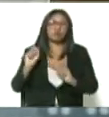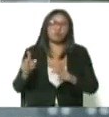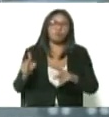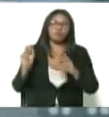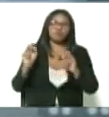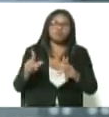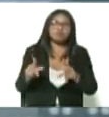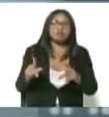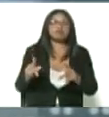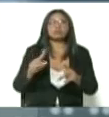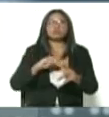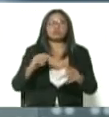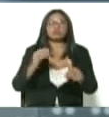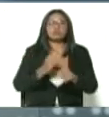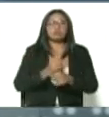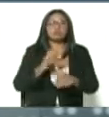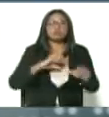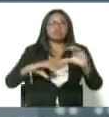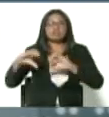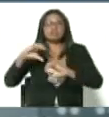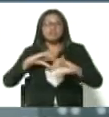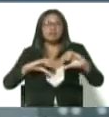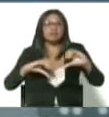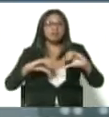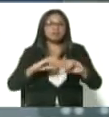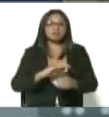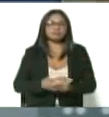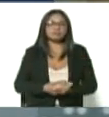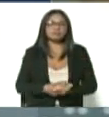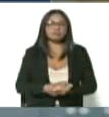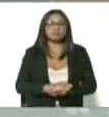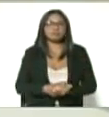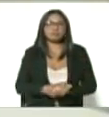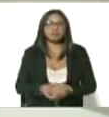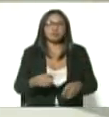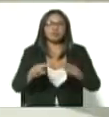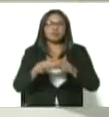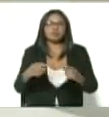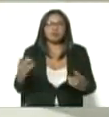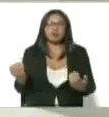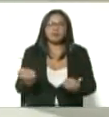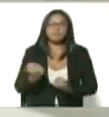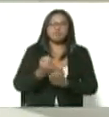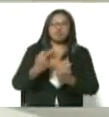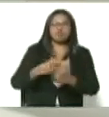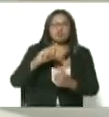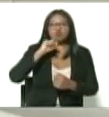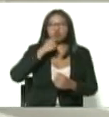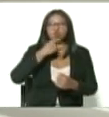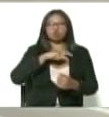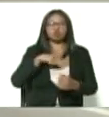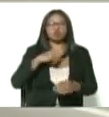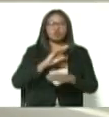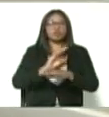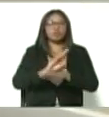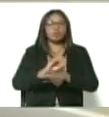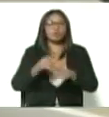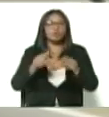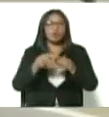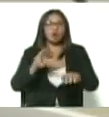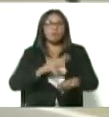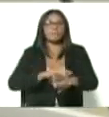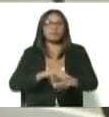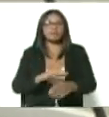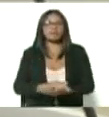gracias a la cooperación científica y tecnológica con la hermana Federación de Rusia, que nosotros los cuidemos a ellos. Así que,